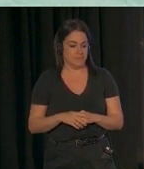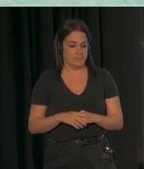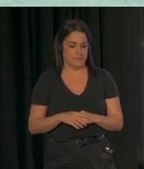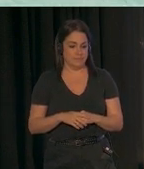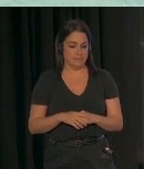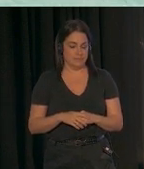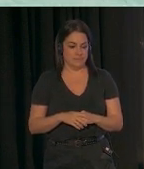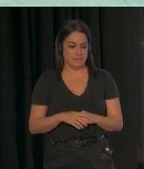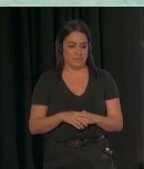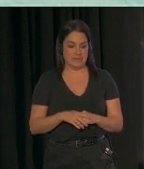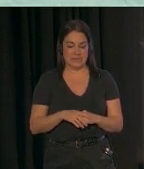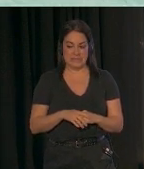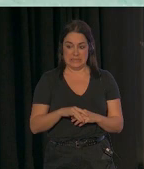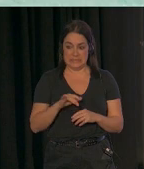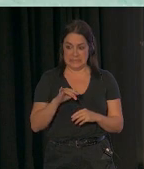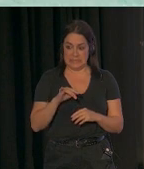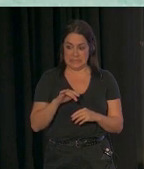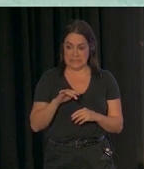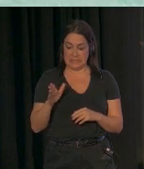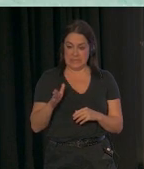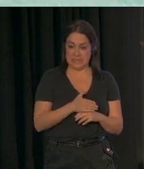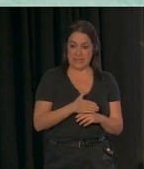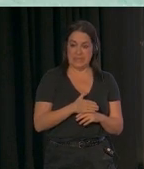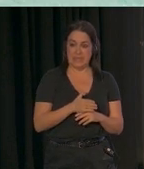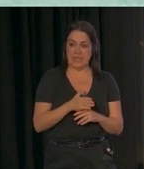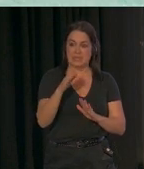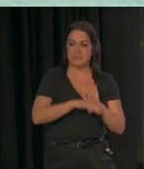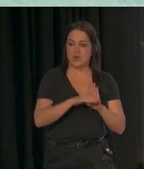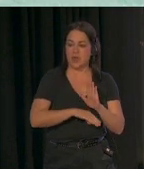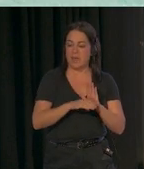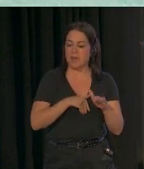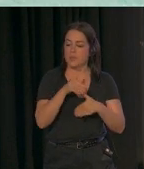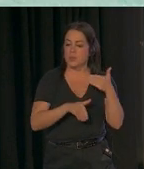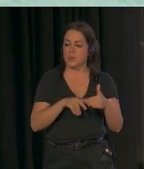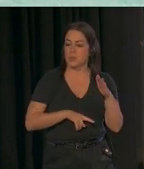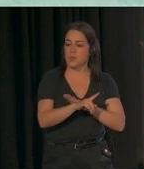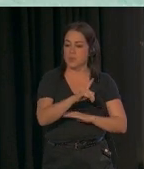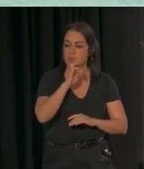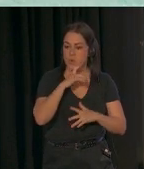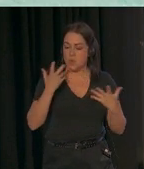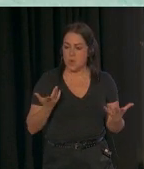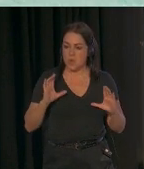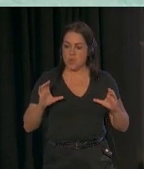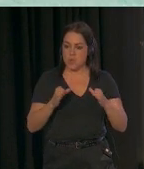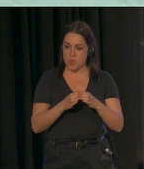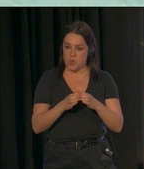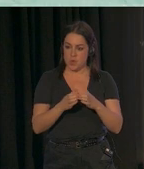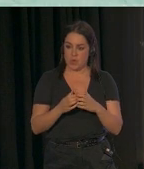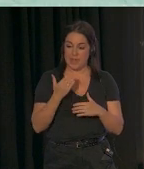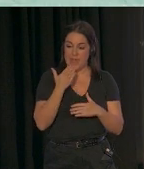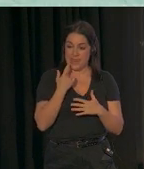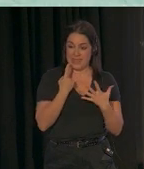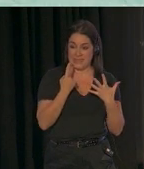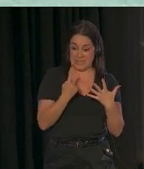Y con respecto a cómo desarrollamos IPATS, se lleva a cabo en sesiones de grupo de entre 6 y 12